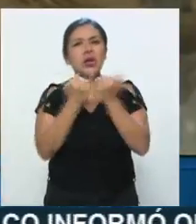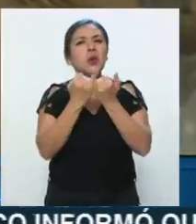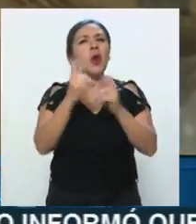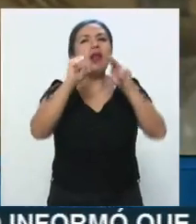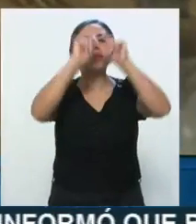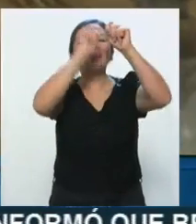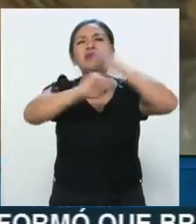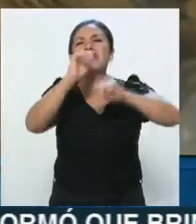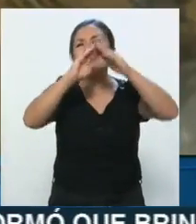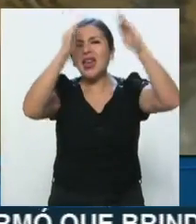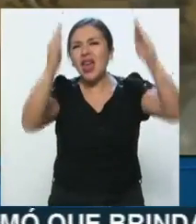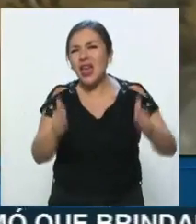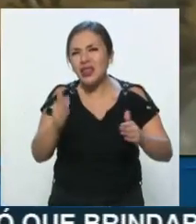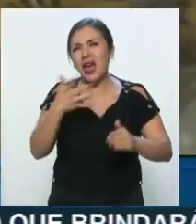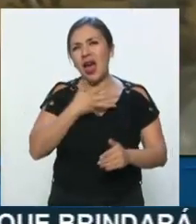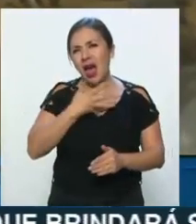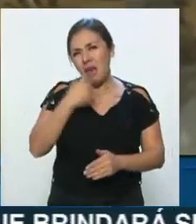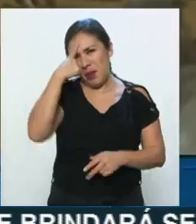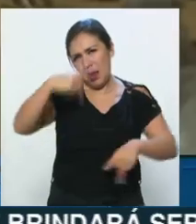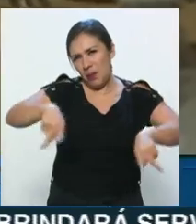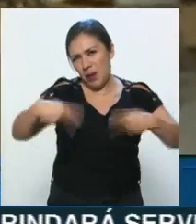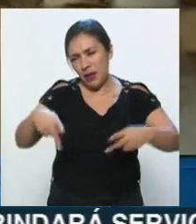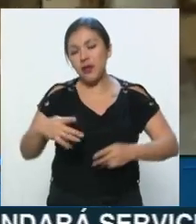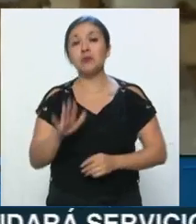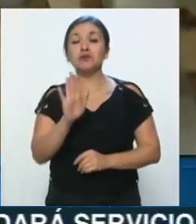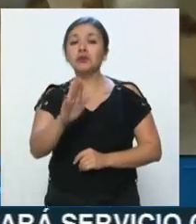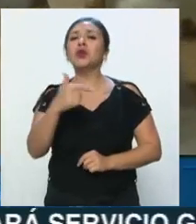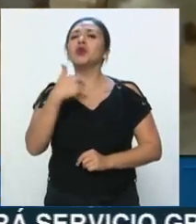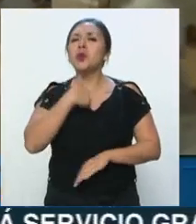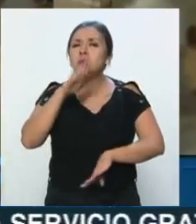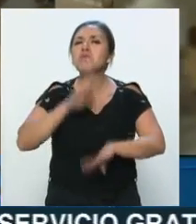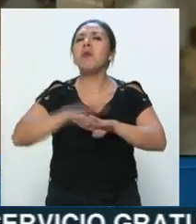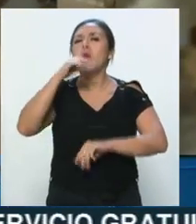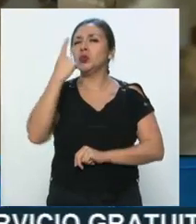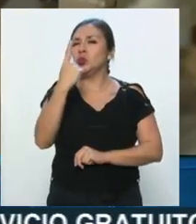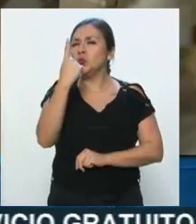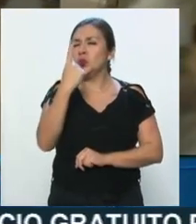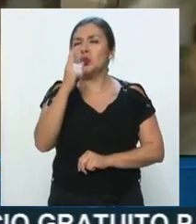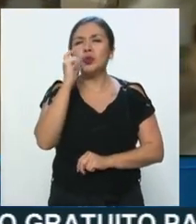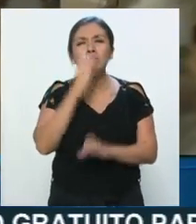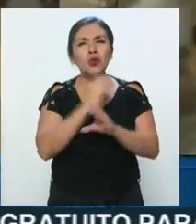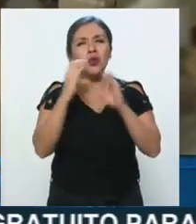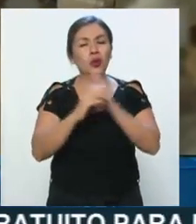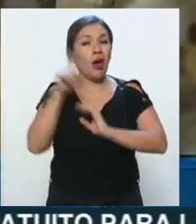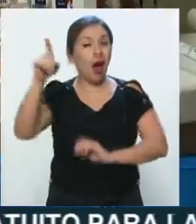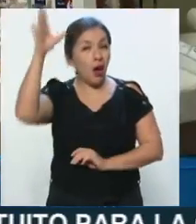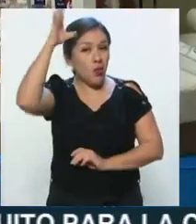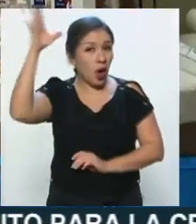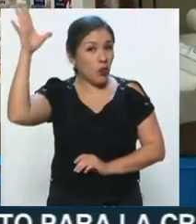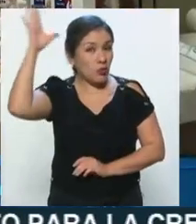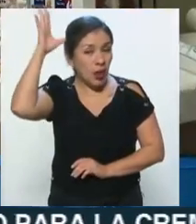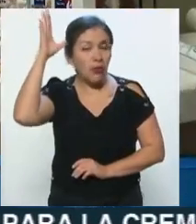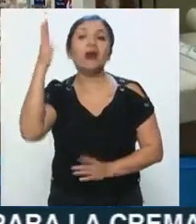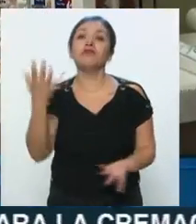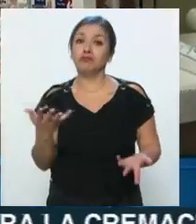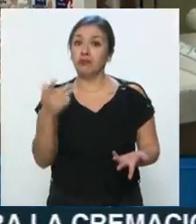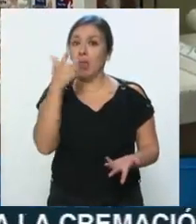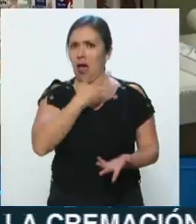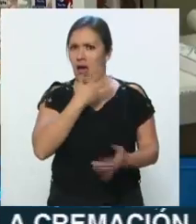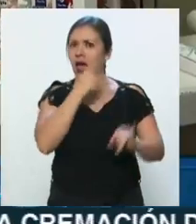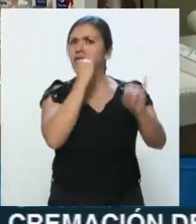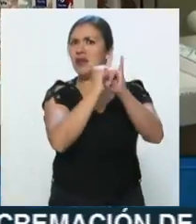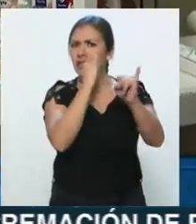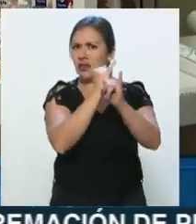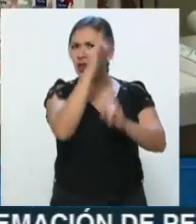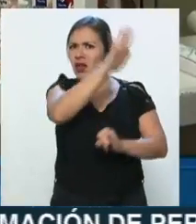tiendas comerciales. Y yo te diría, en el caso específico de Cuauhtémoc, tenemos en la página